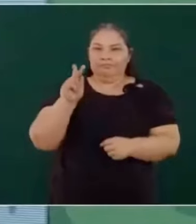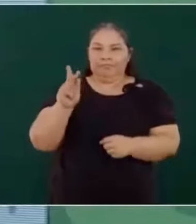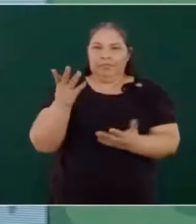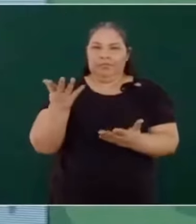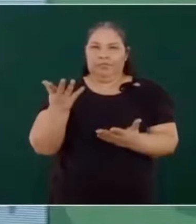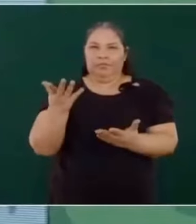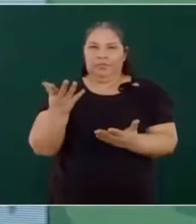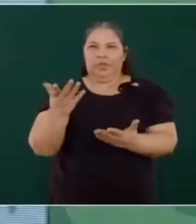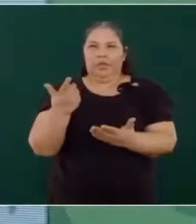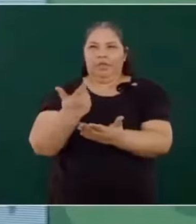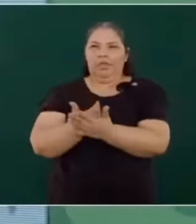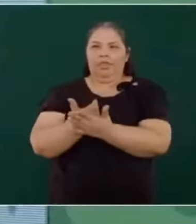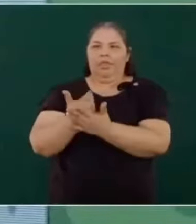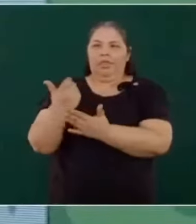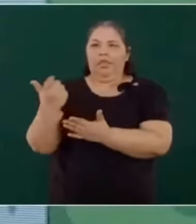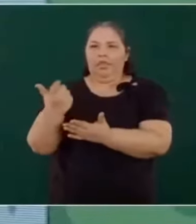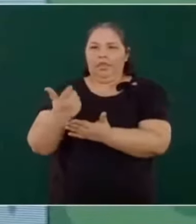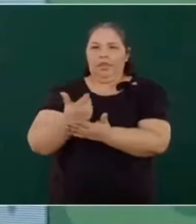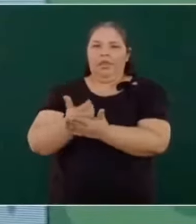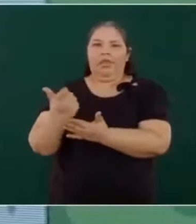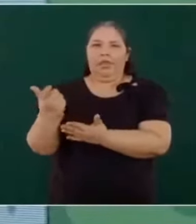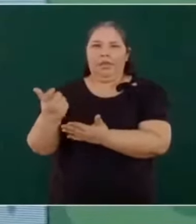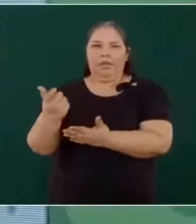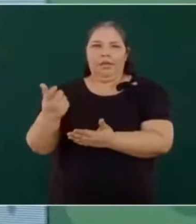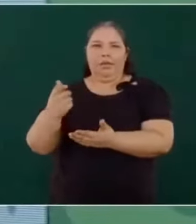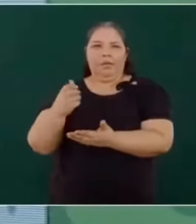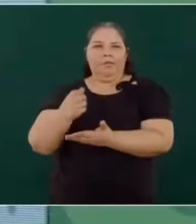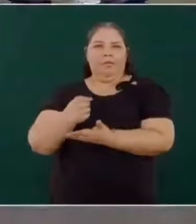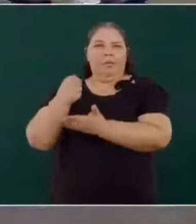que estarles pagando una renta.